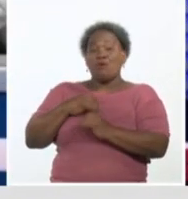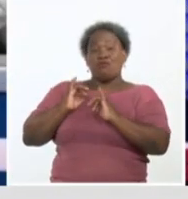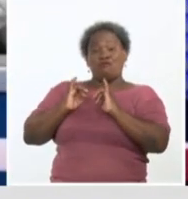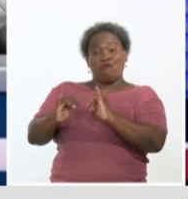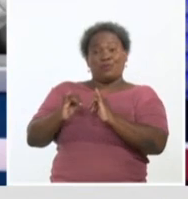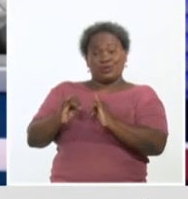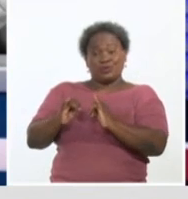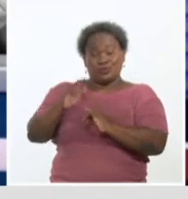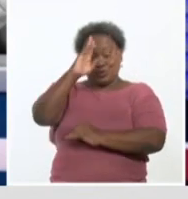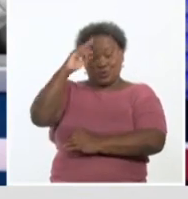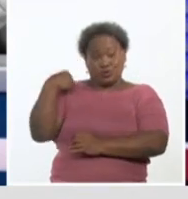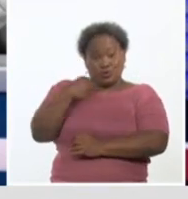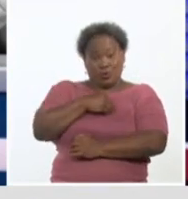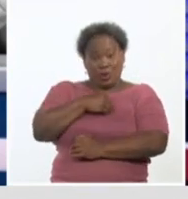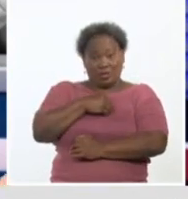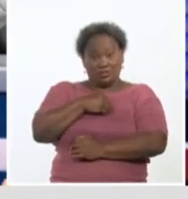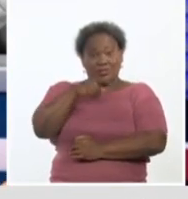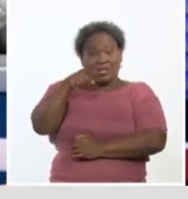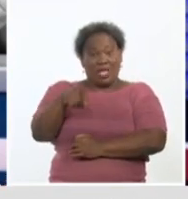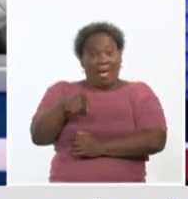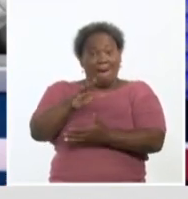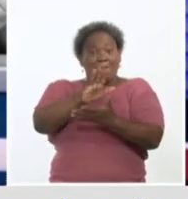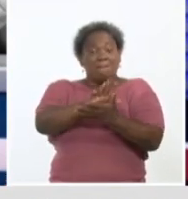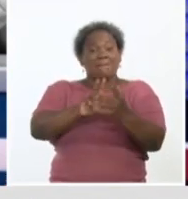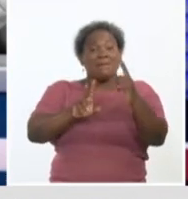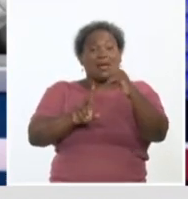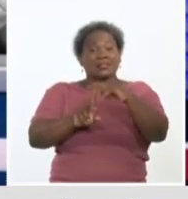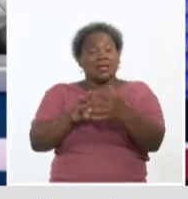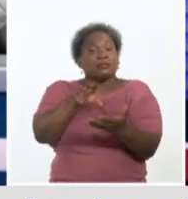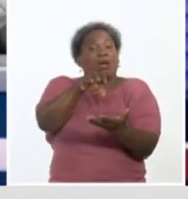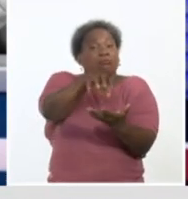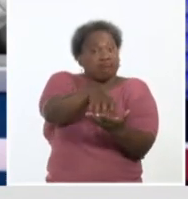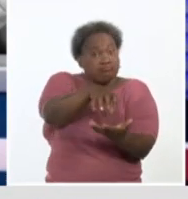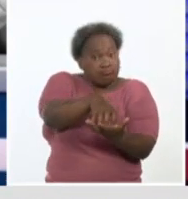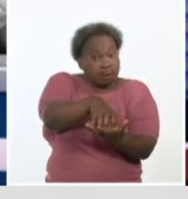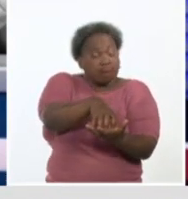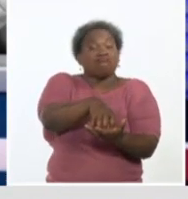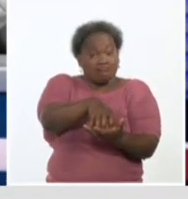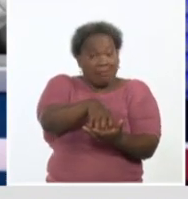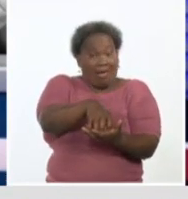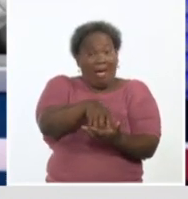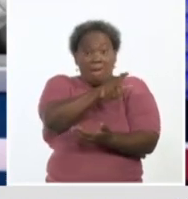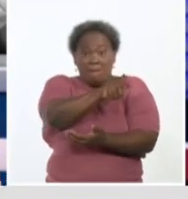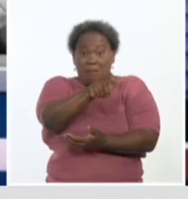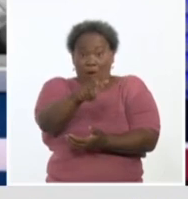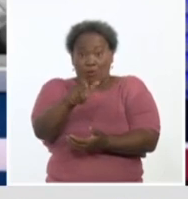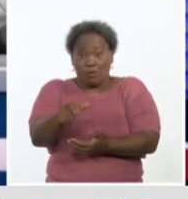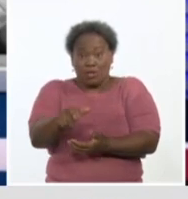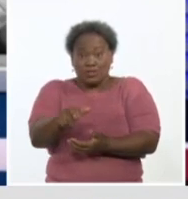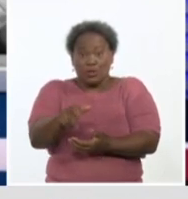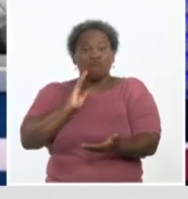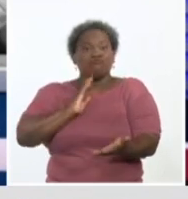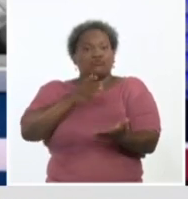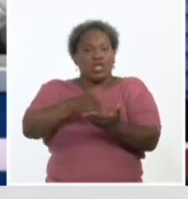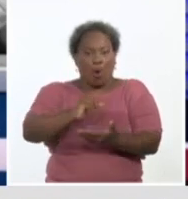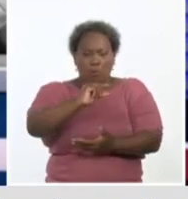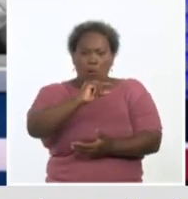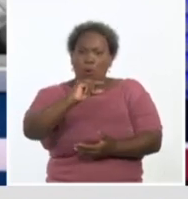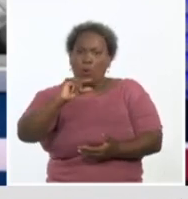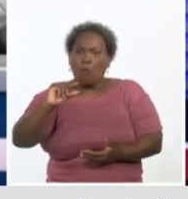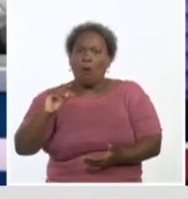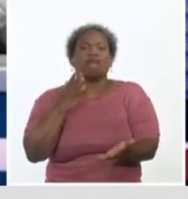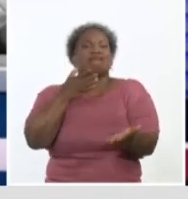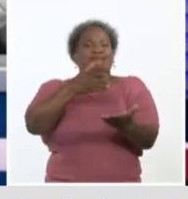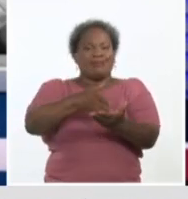que ha llegado a Matanzas. Allí en Matanzas fue muy bien acogida ya los primeros bulbos de nuestros candidatos